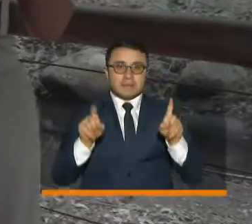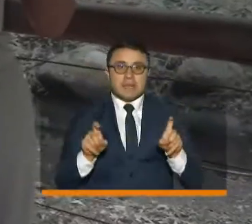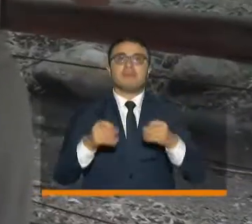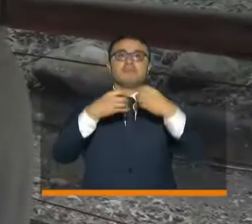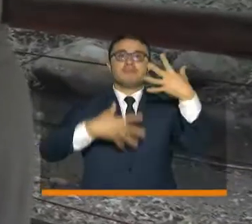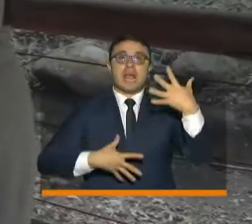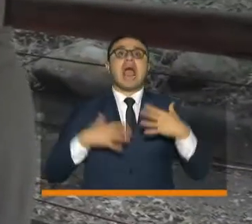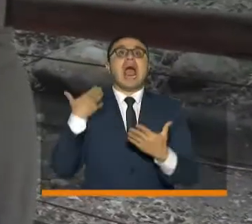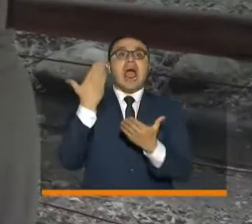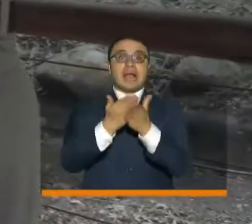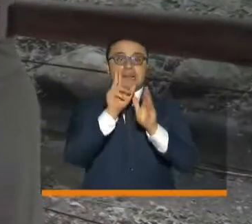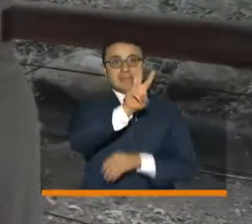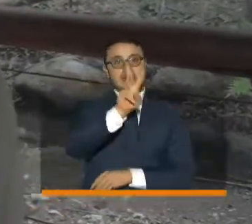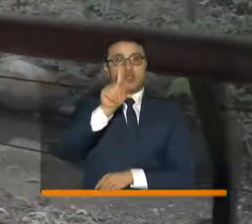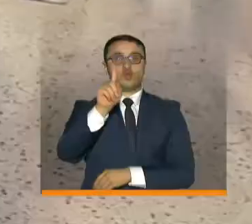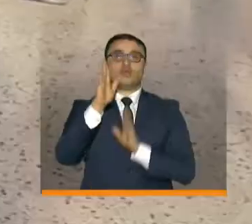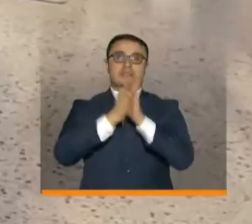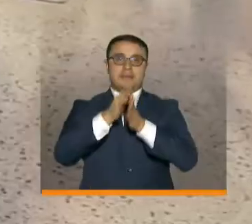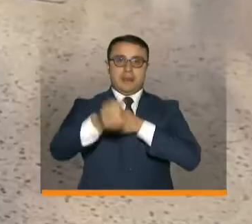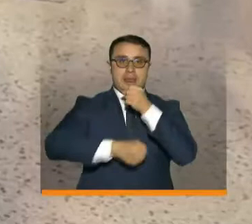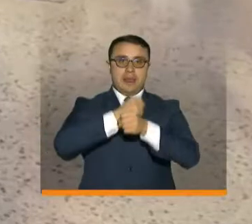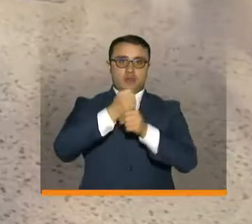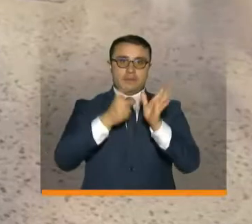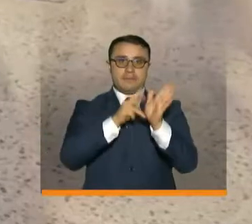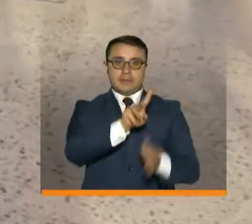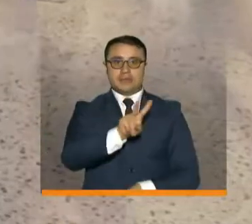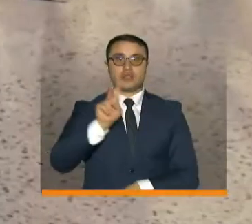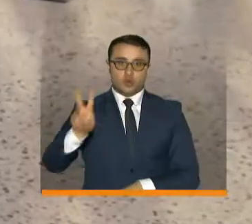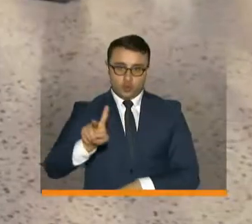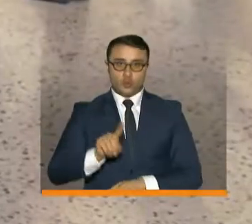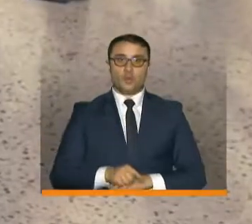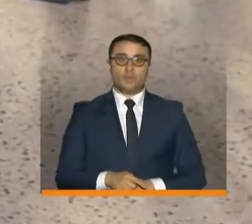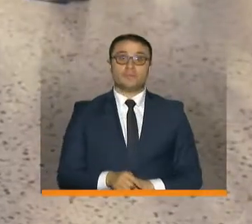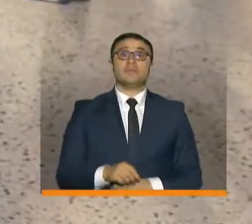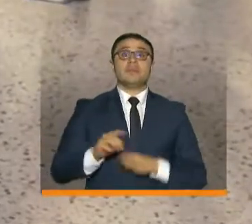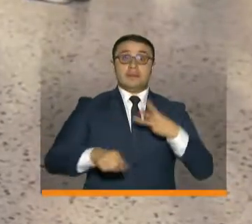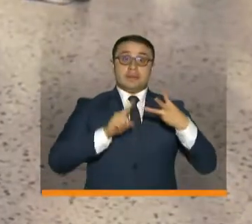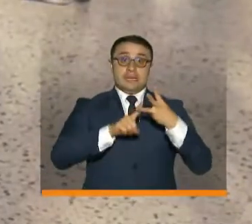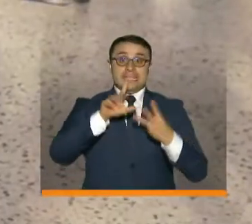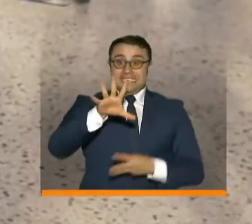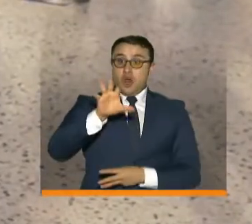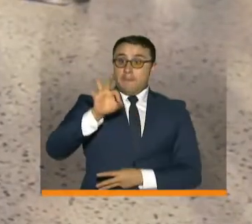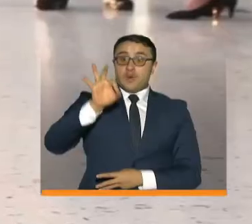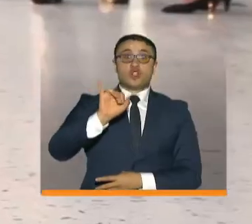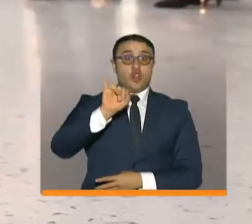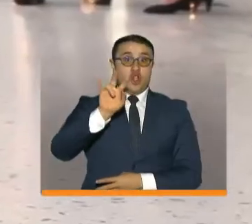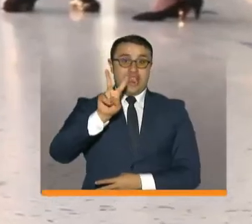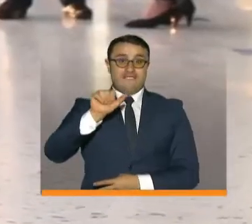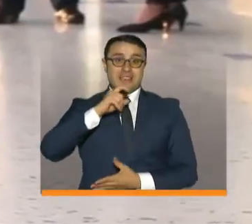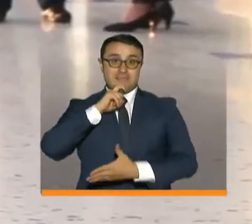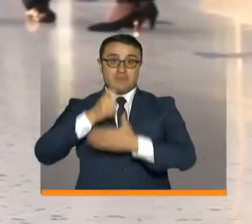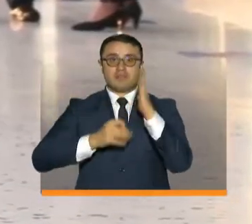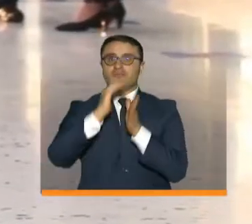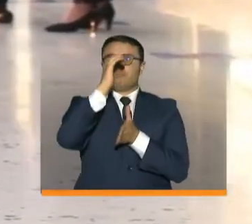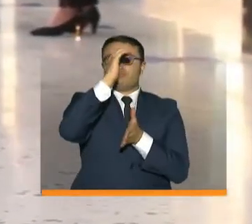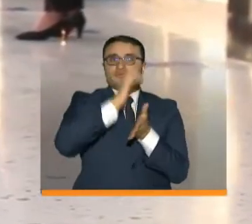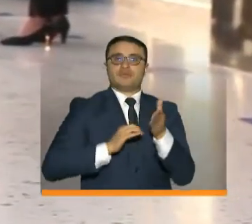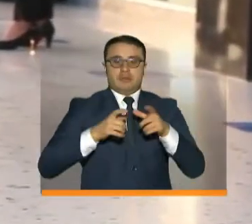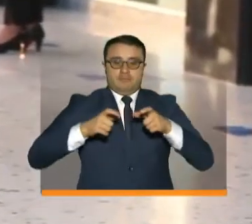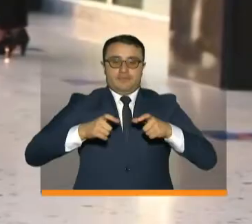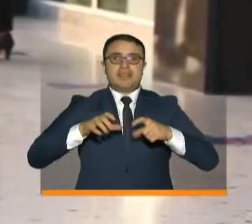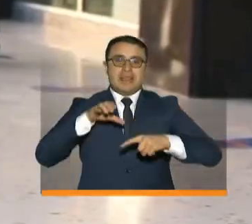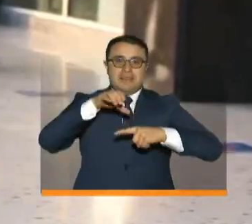31 de diciembre de 2021. Tres, establecer la tarifa del 5% en el IVA para etiquetes aéreos de pasajeros de manera